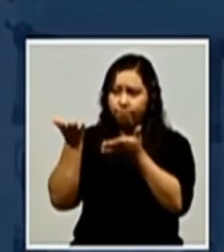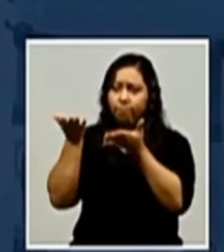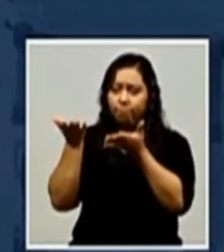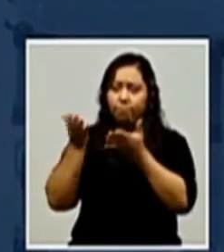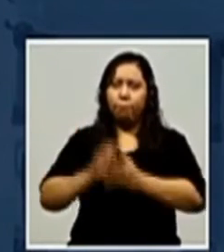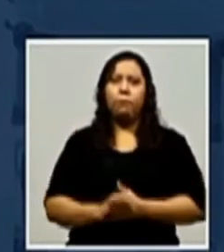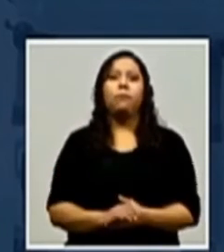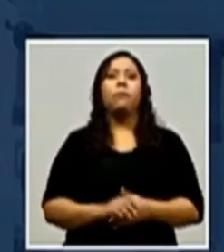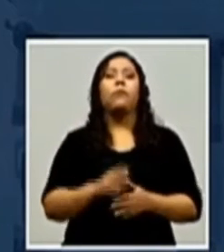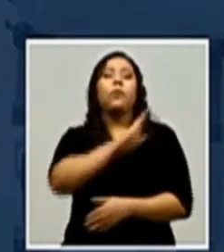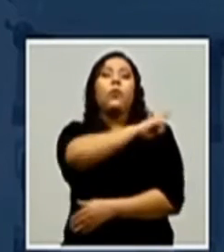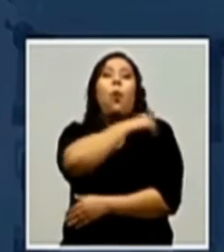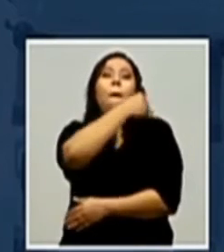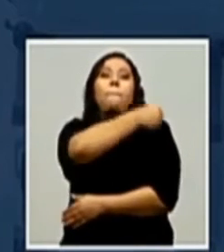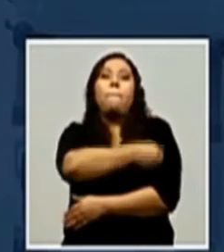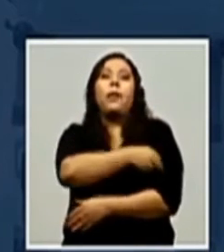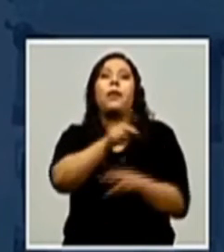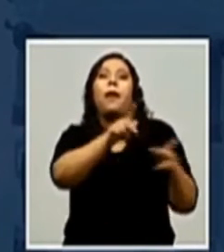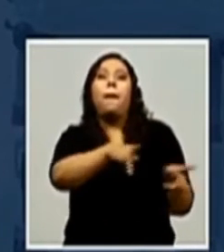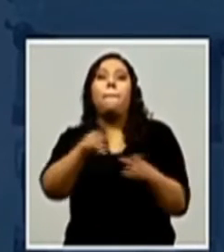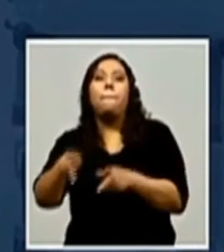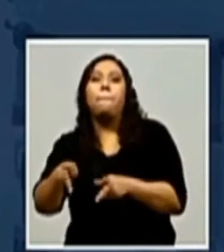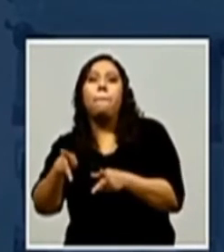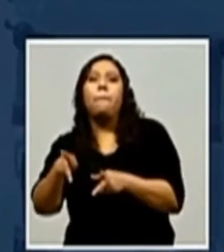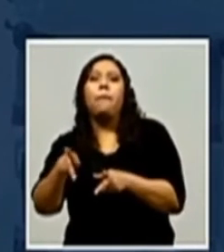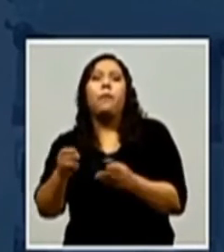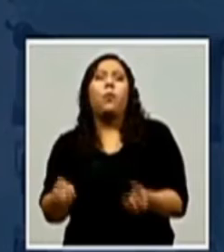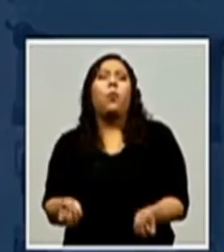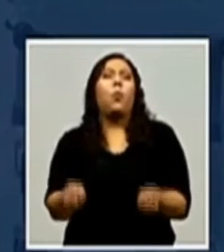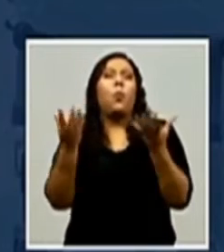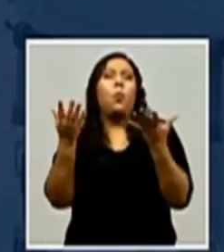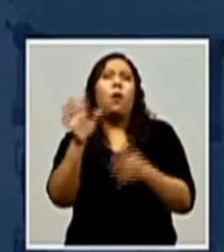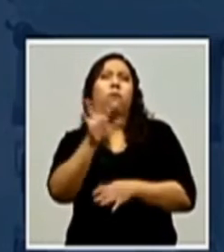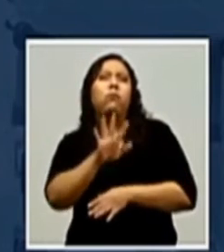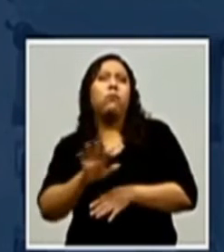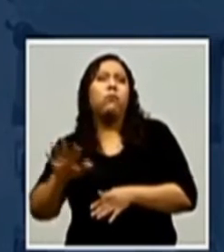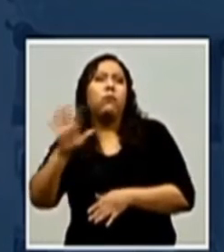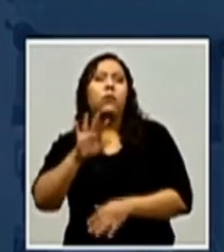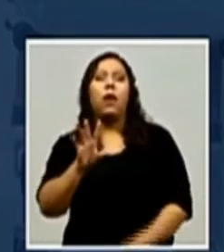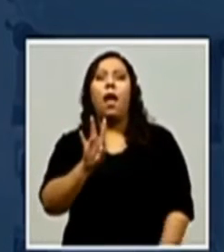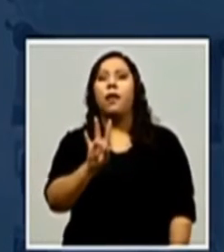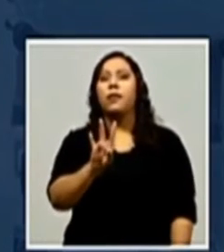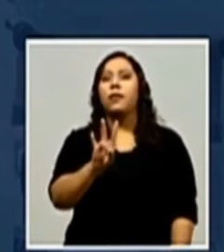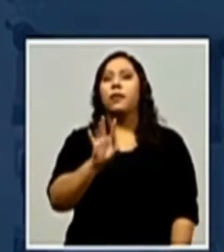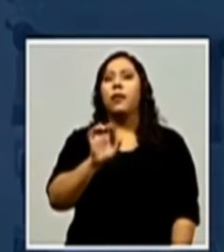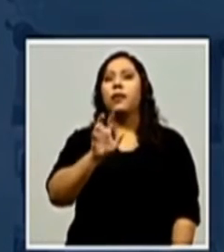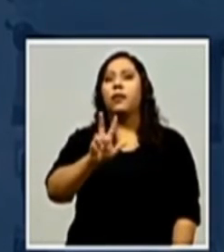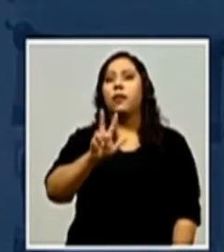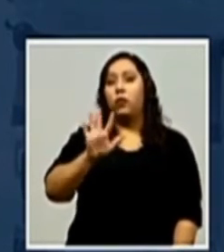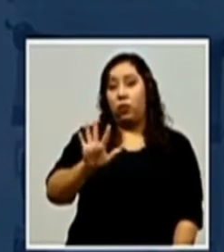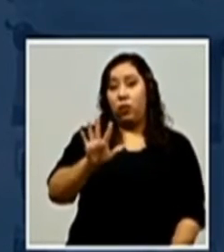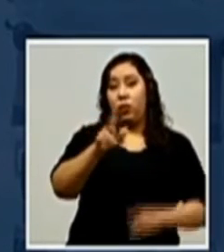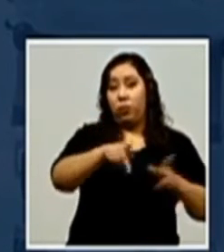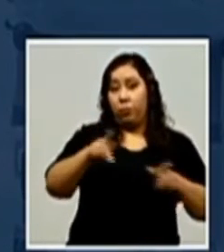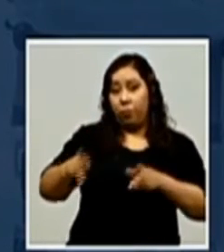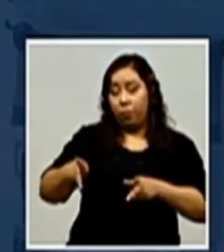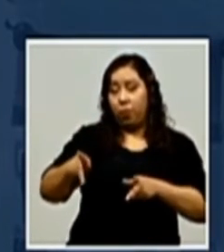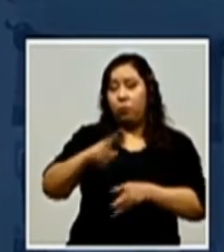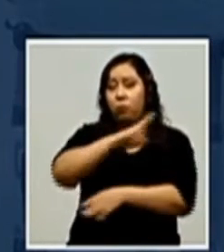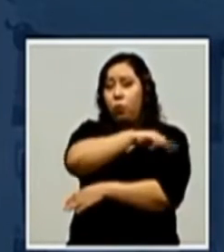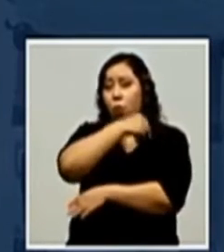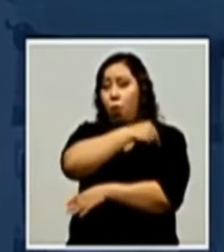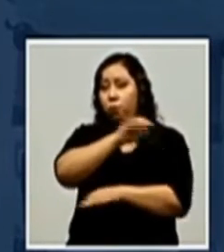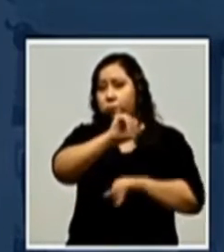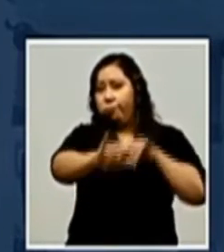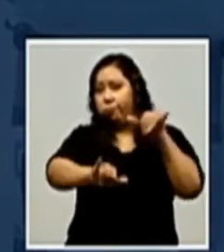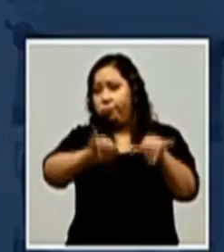hospitalizaciones, a nivel nacional se registran 735 compatriotas hospitalizados,